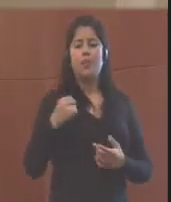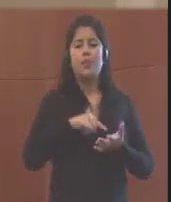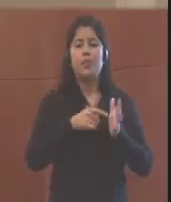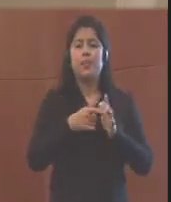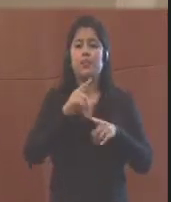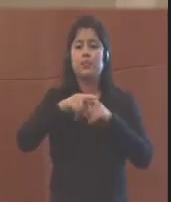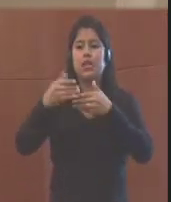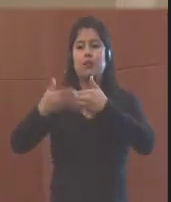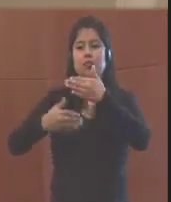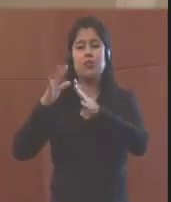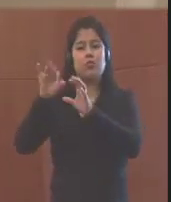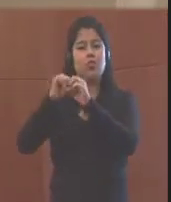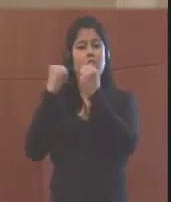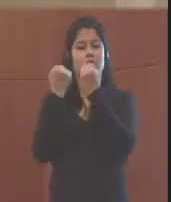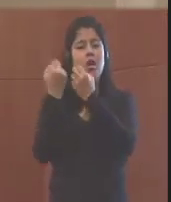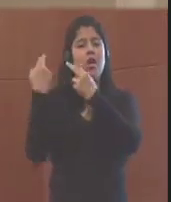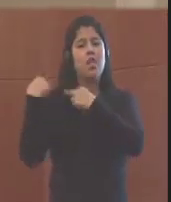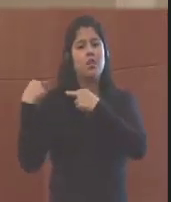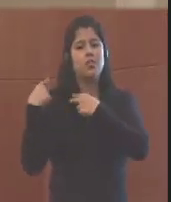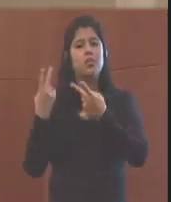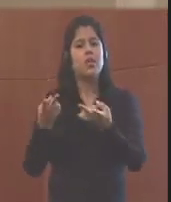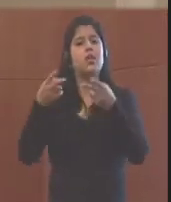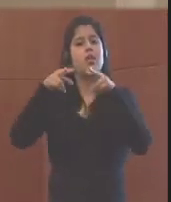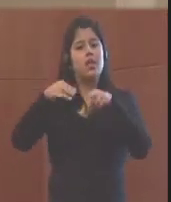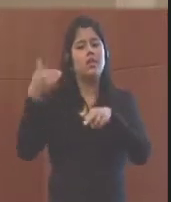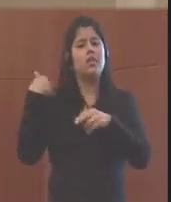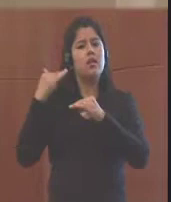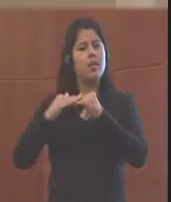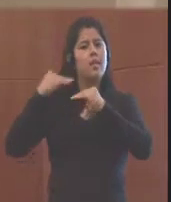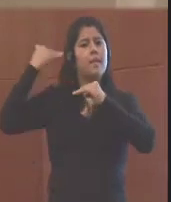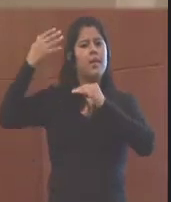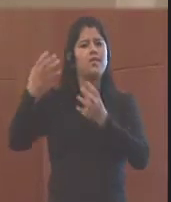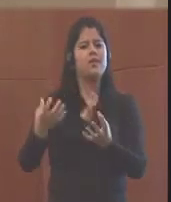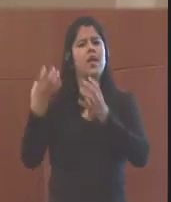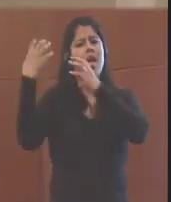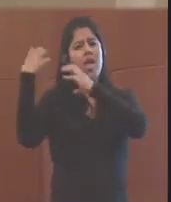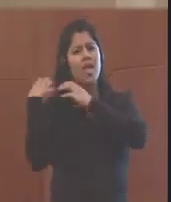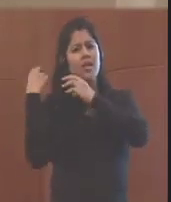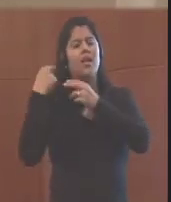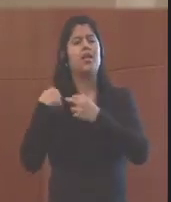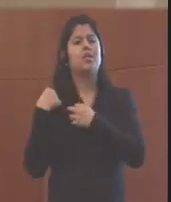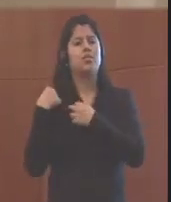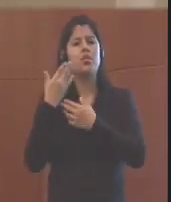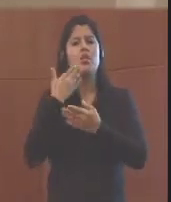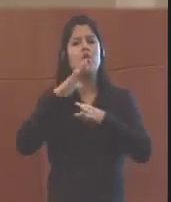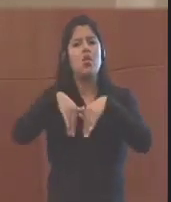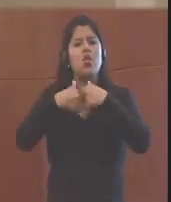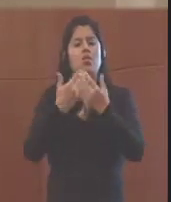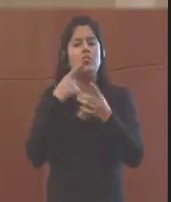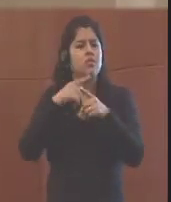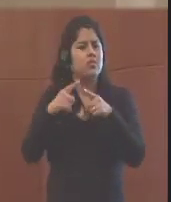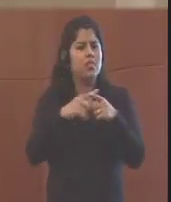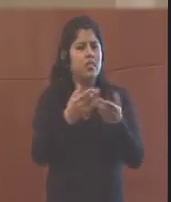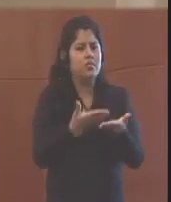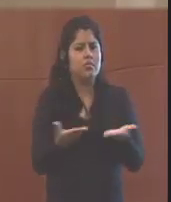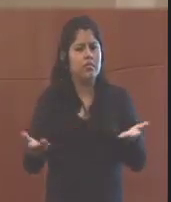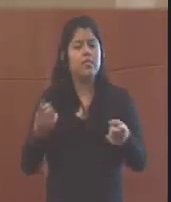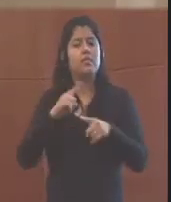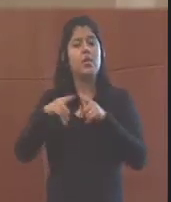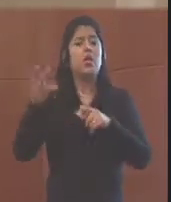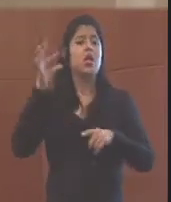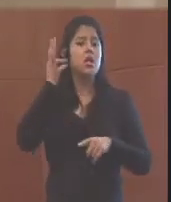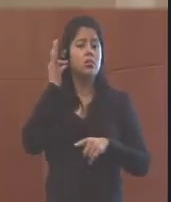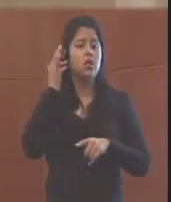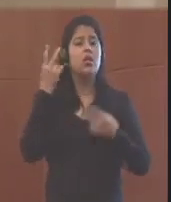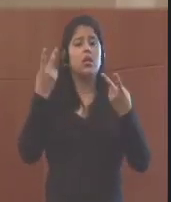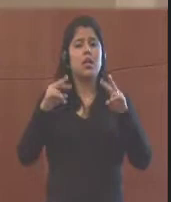a sus roles sociales y responsabilidades, también tienen una mayor carga de responsabilidad en la mayoría de los casos. Y las mujeres